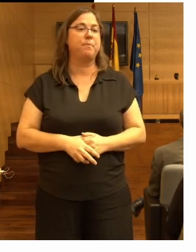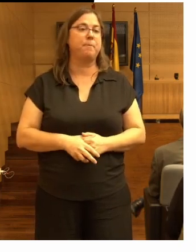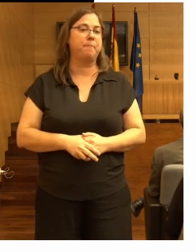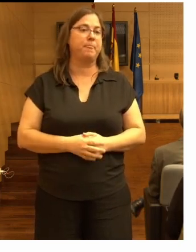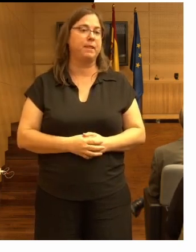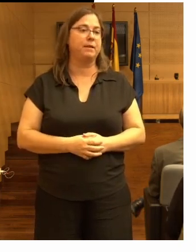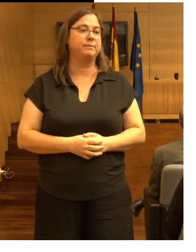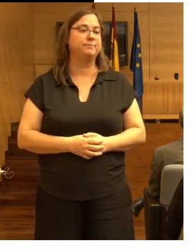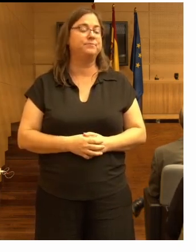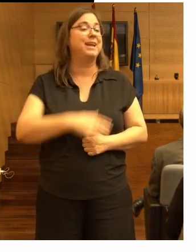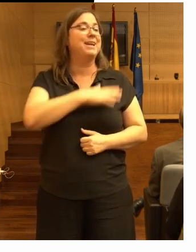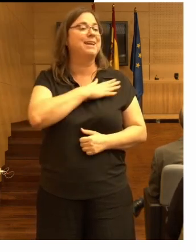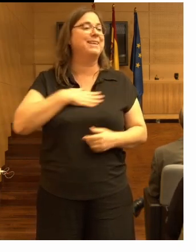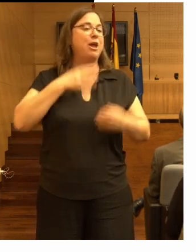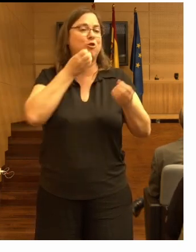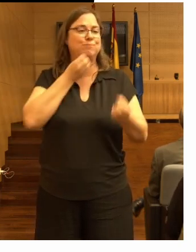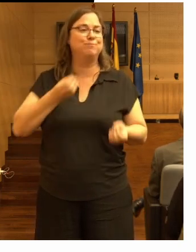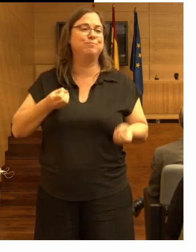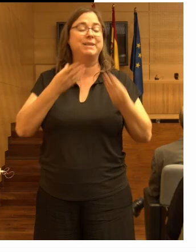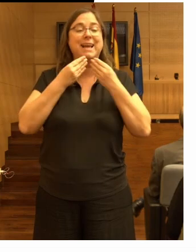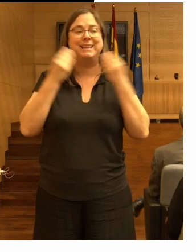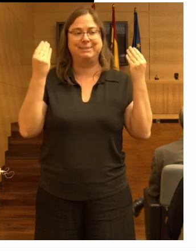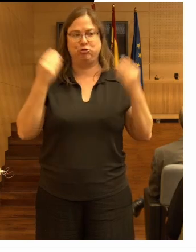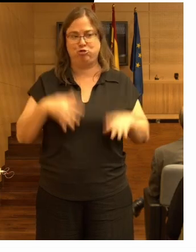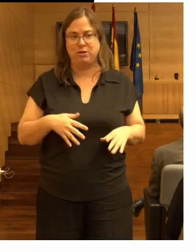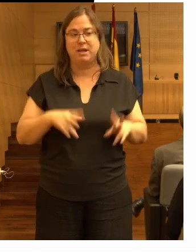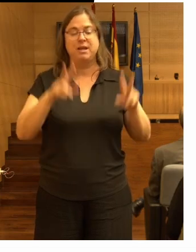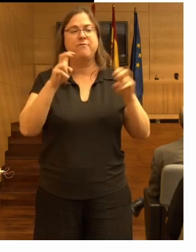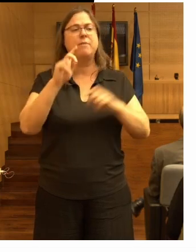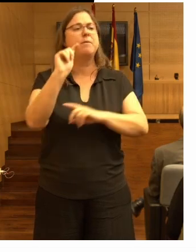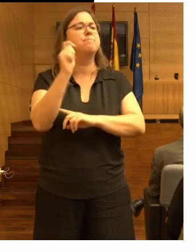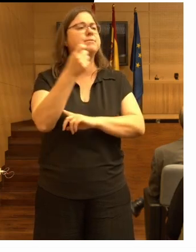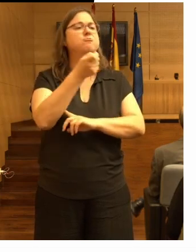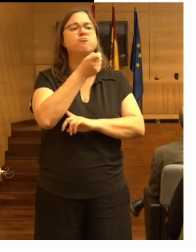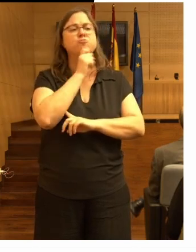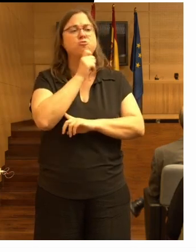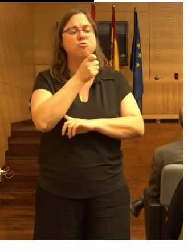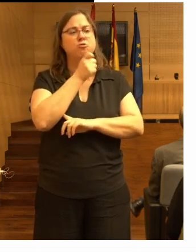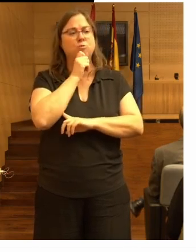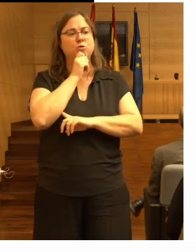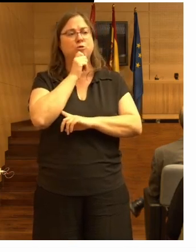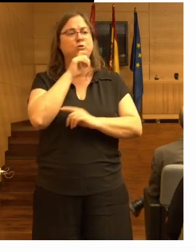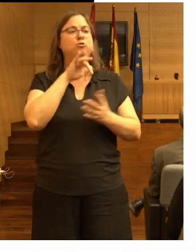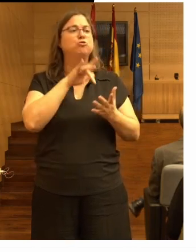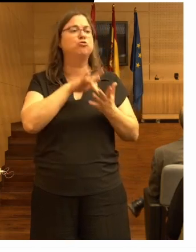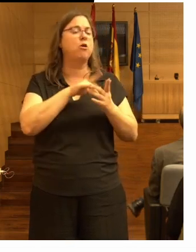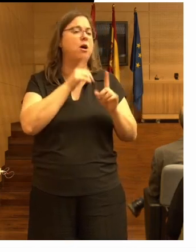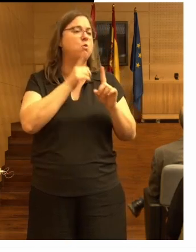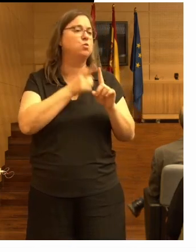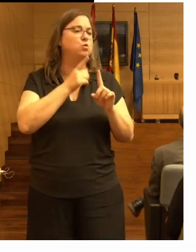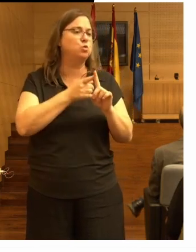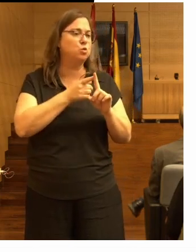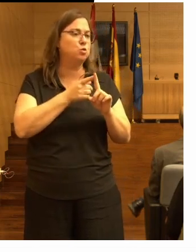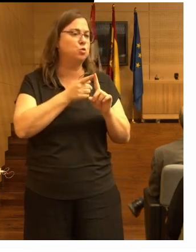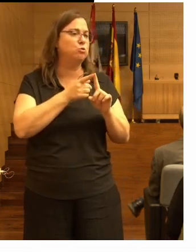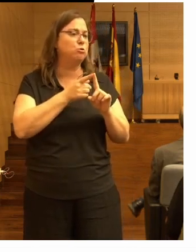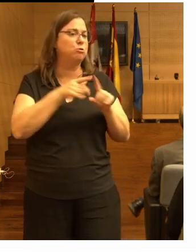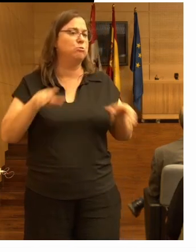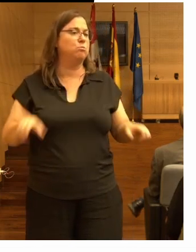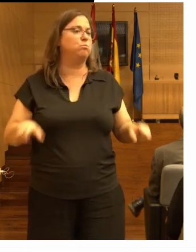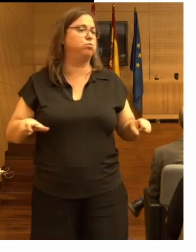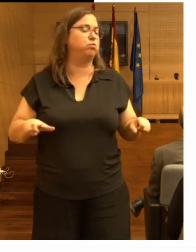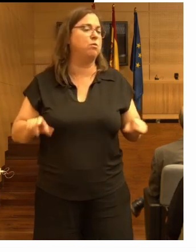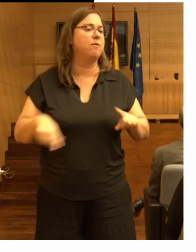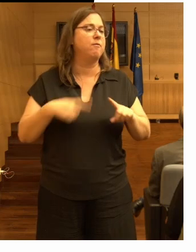os quiero contar una historia sobre cómo logramos reducir el uso de las contenciones